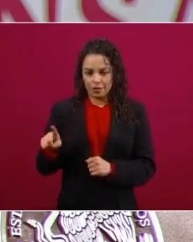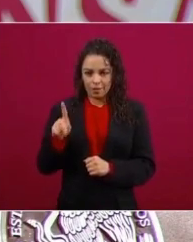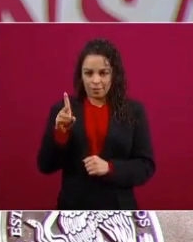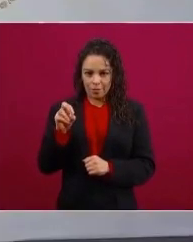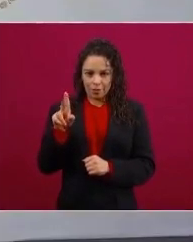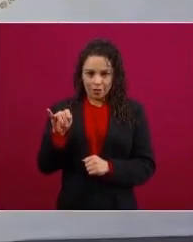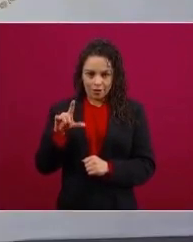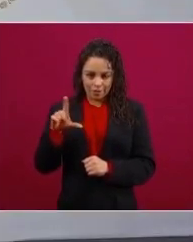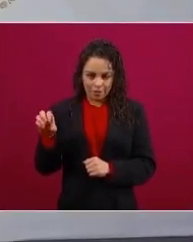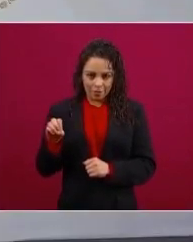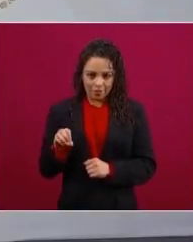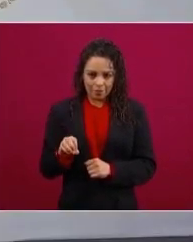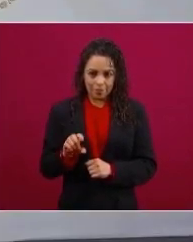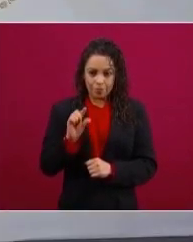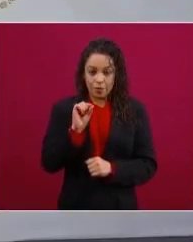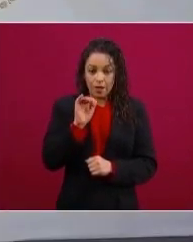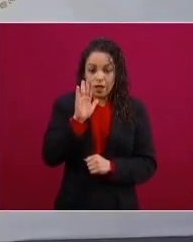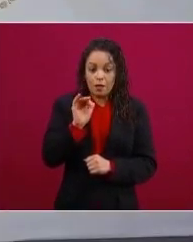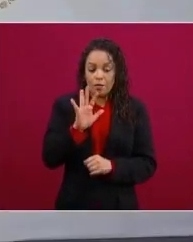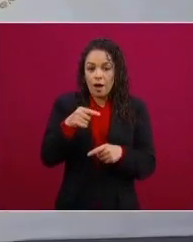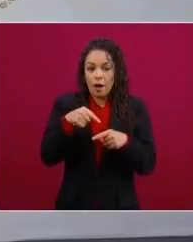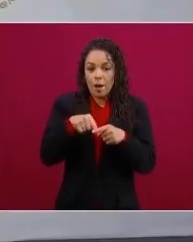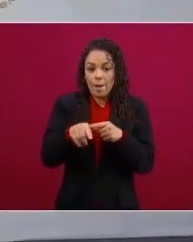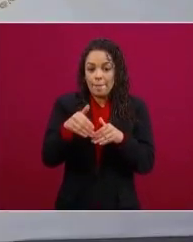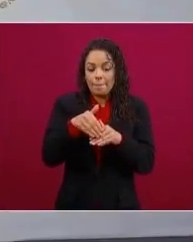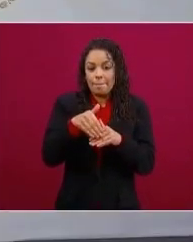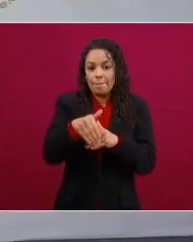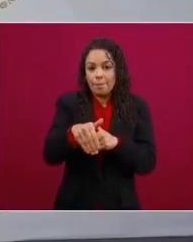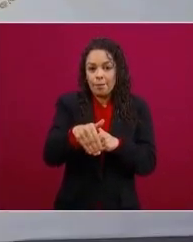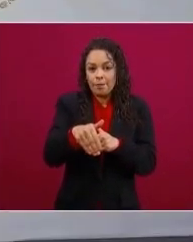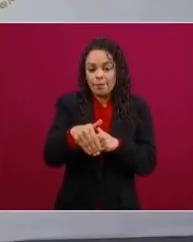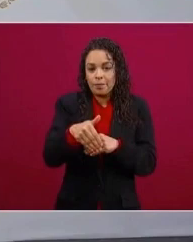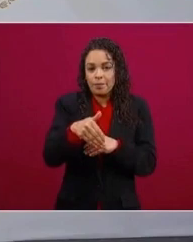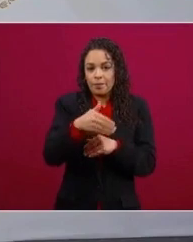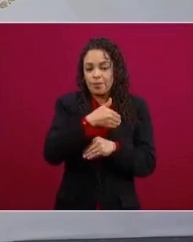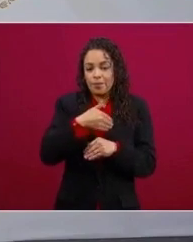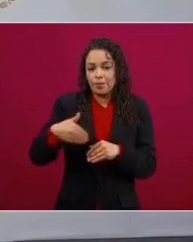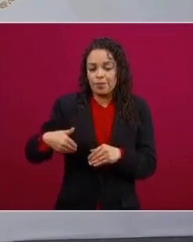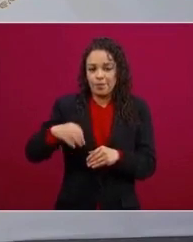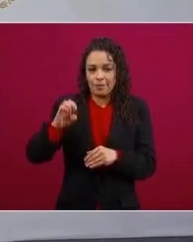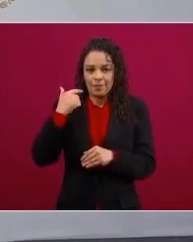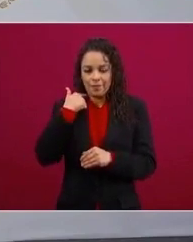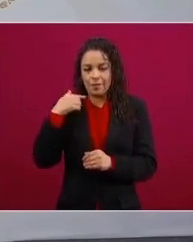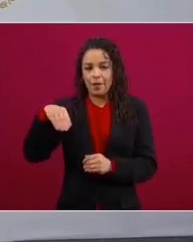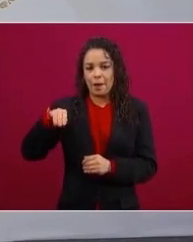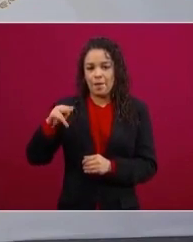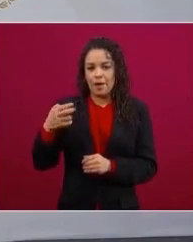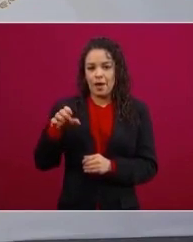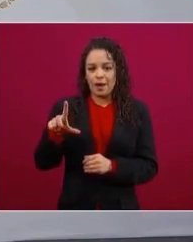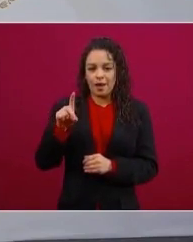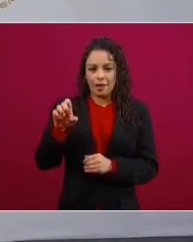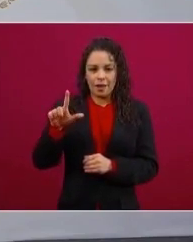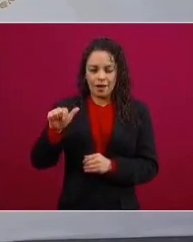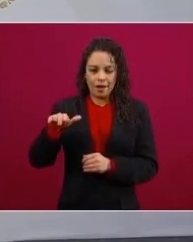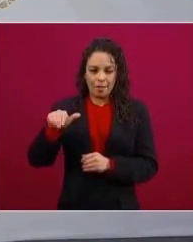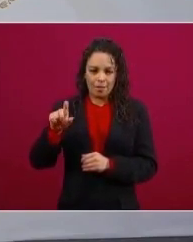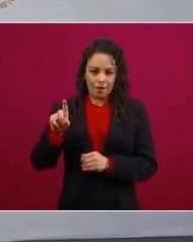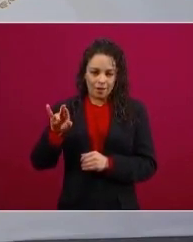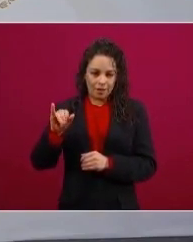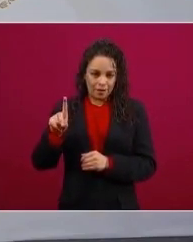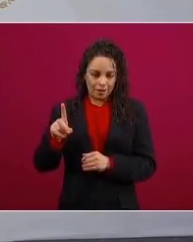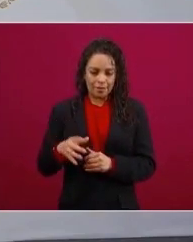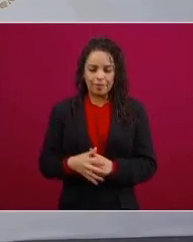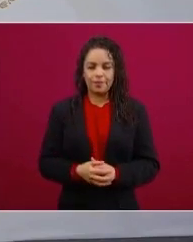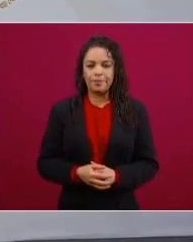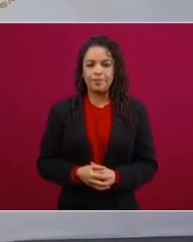y les sirven a los intereses de los grupos de poder. A ver, voy a poner dos ejemplos para no alargarme mucho, pero yo me